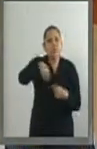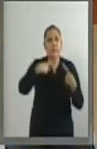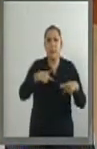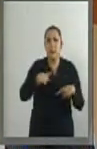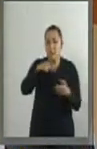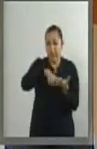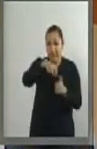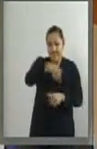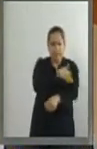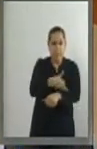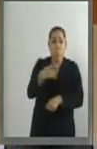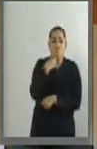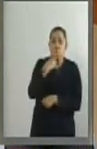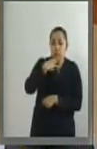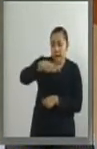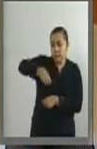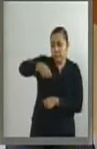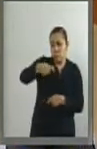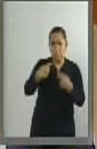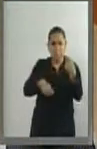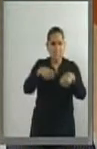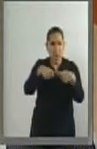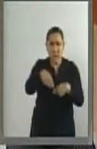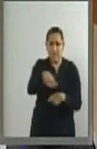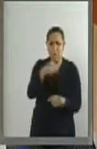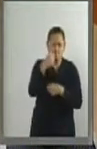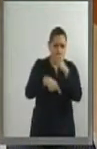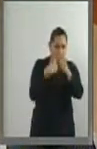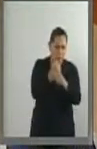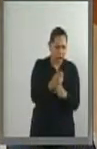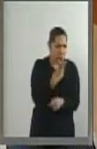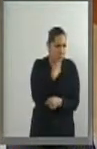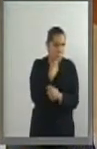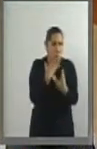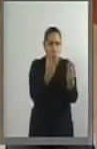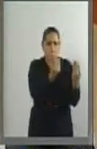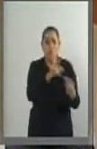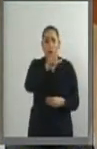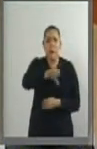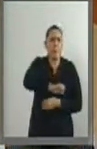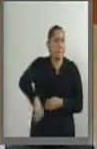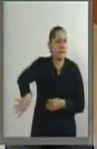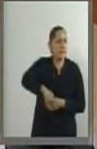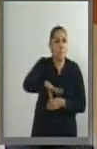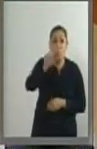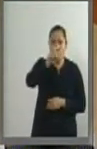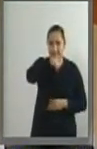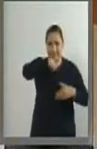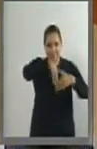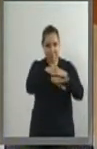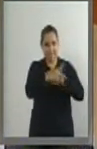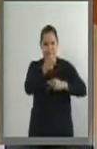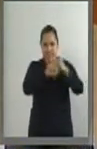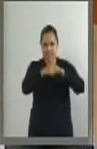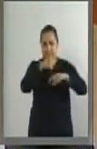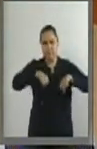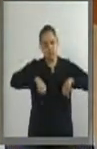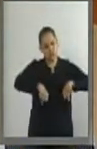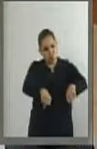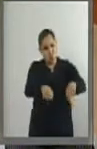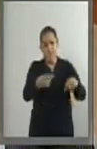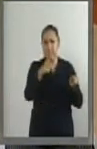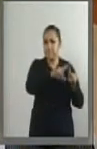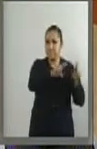año, mismas que después desecha. Cada compra en tiendas de abarrotes, supermercados, centros comerciales,